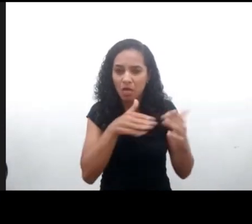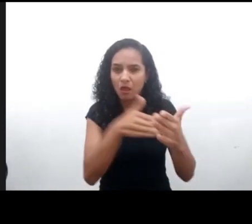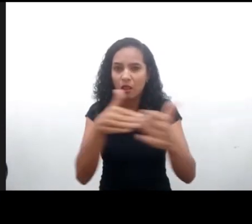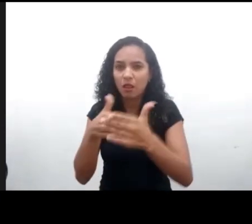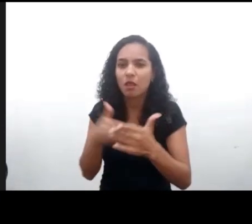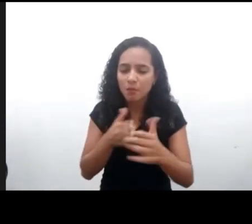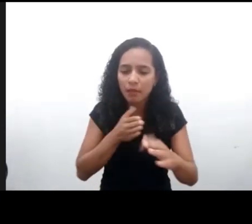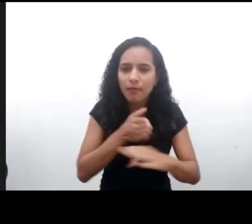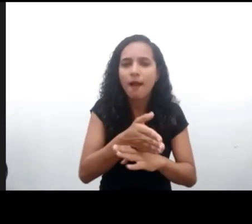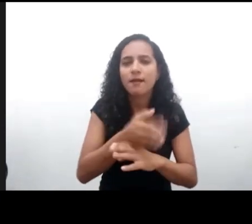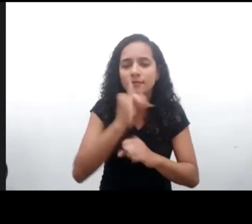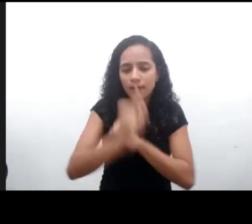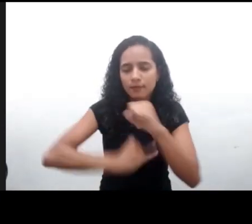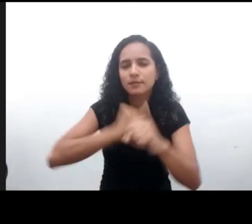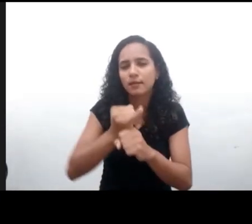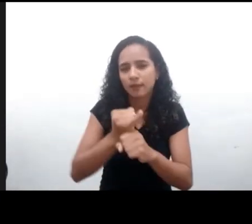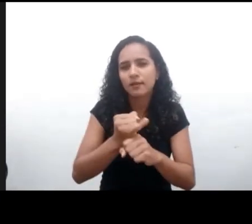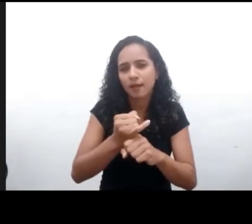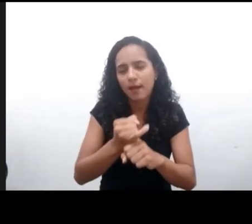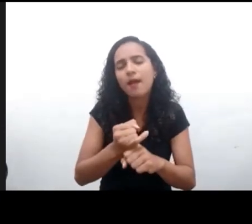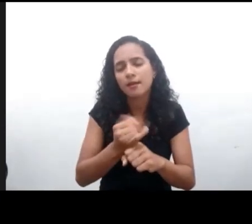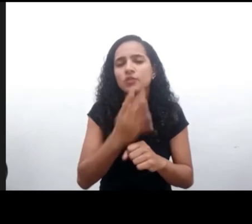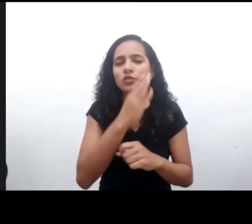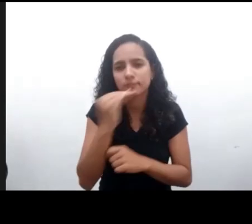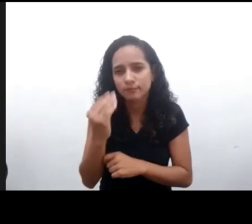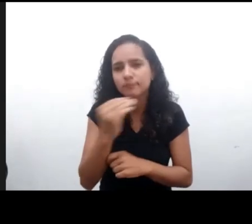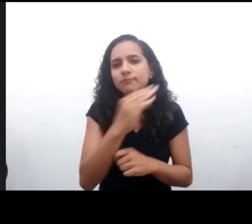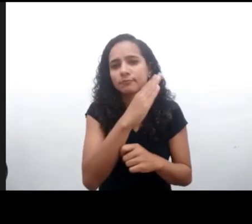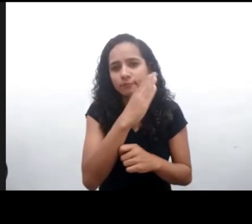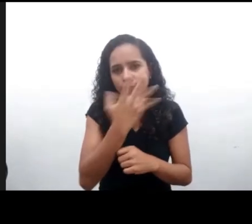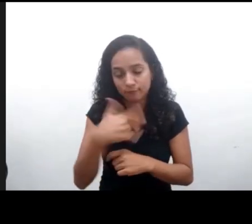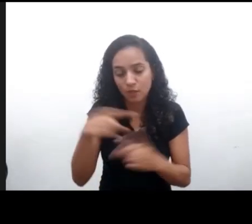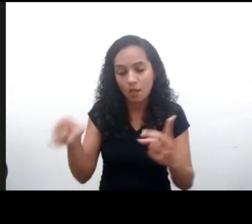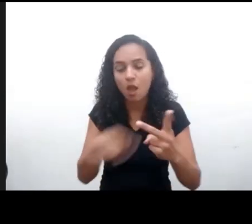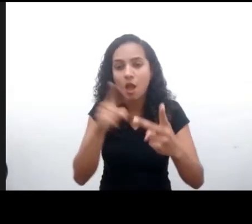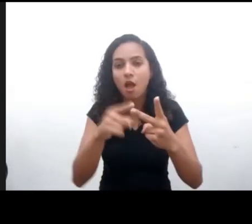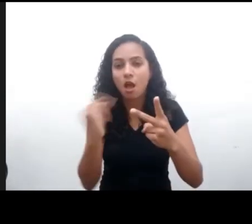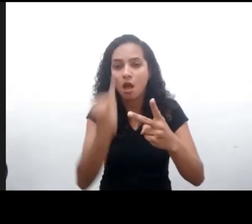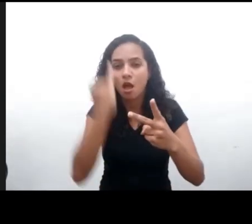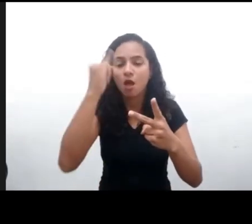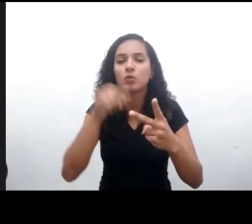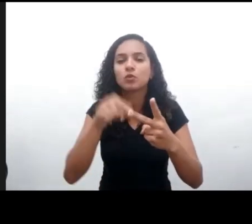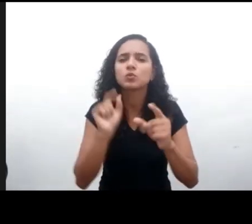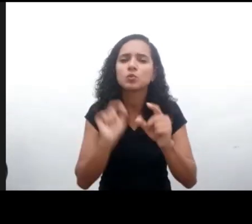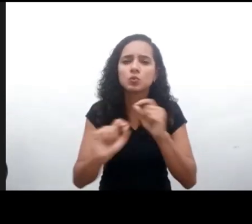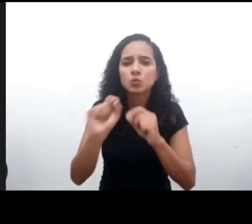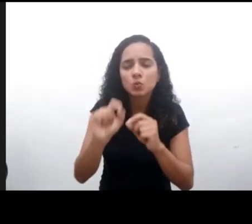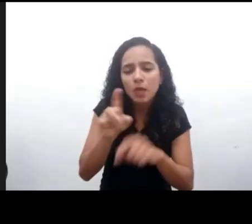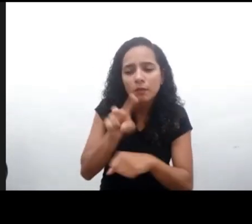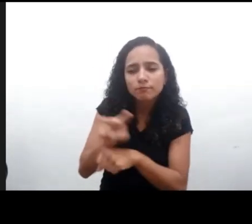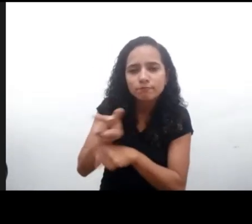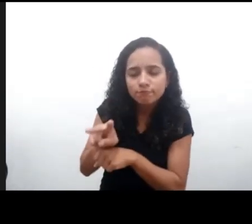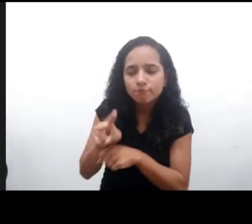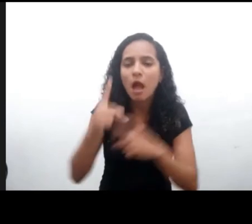adolescencia. Lo segundo es la importancia de prevenir y trabajar maneras de disminuir la violencia de género en